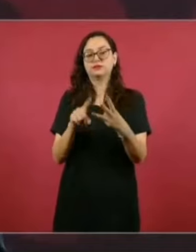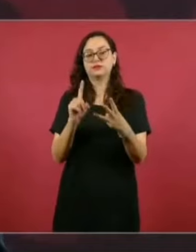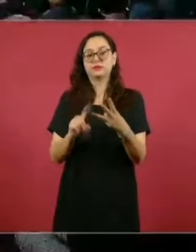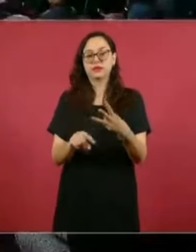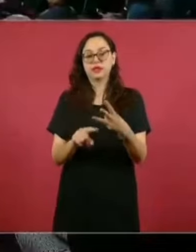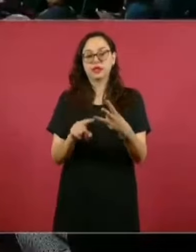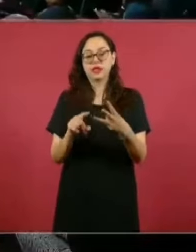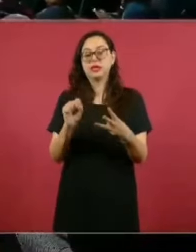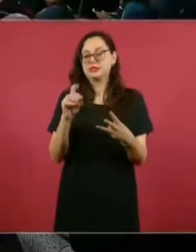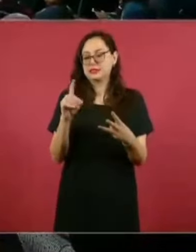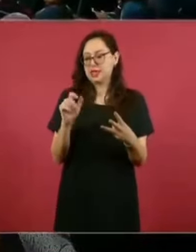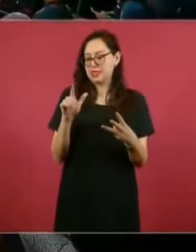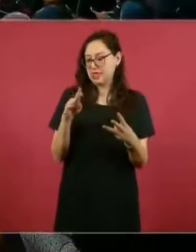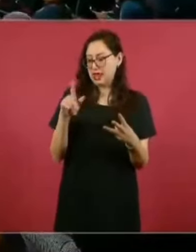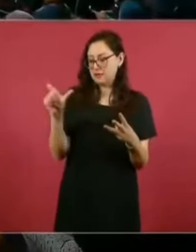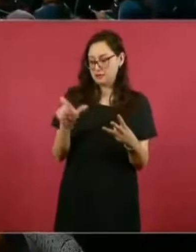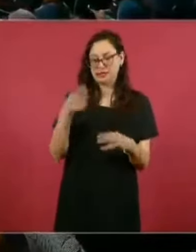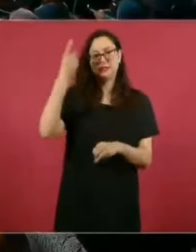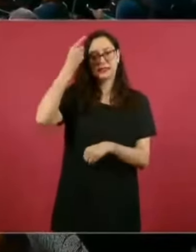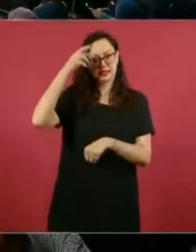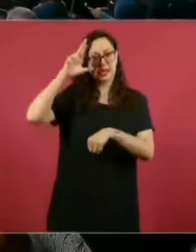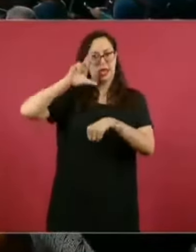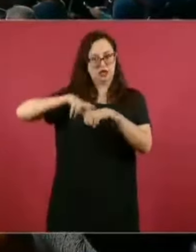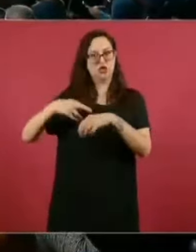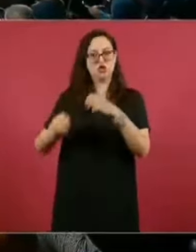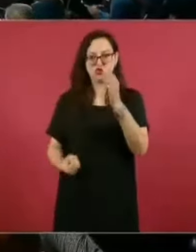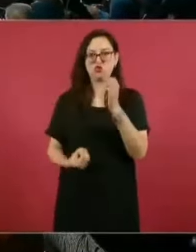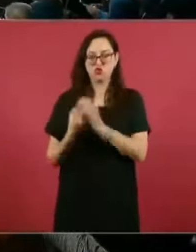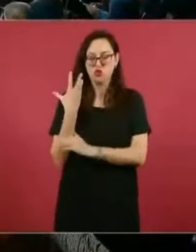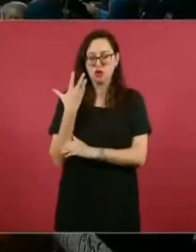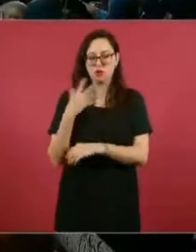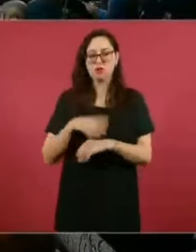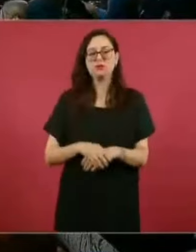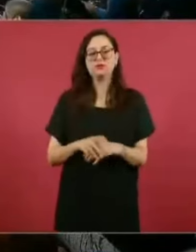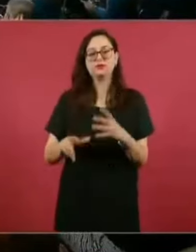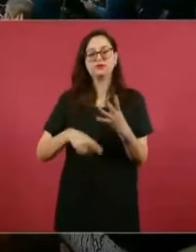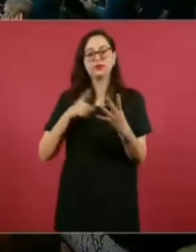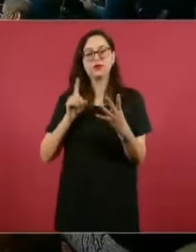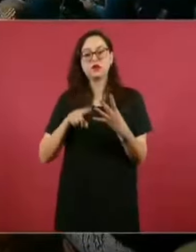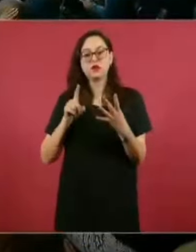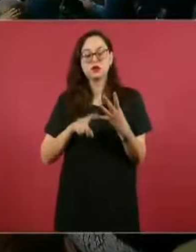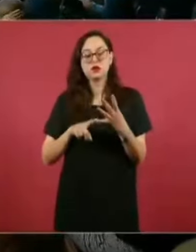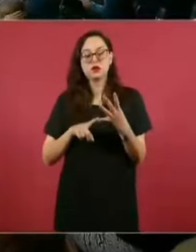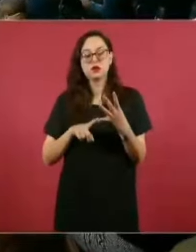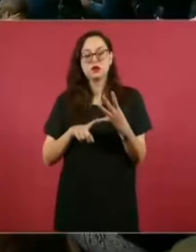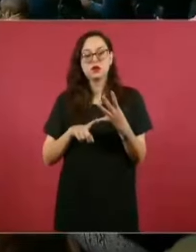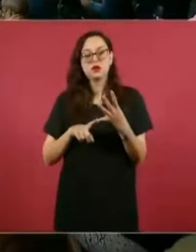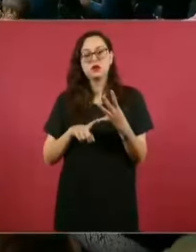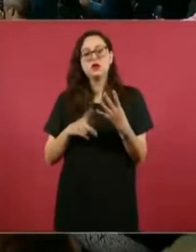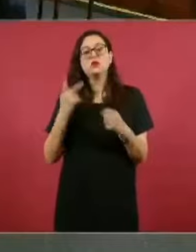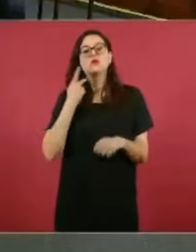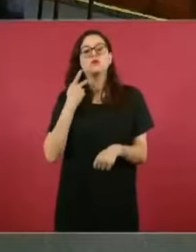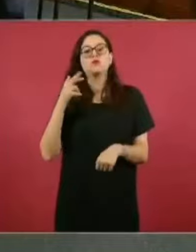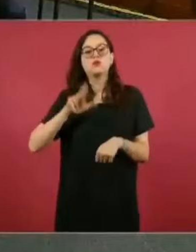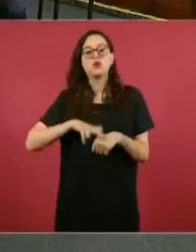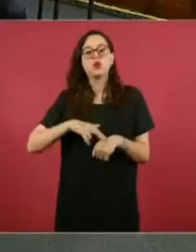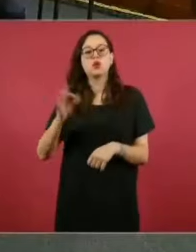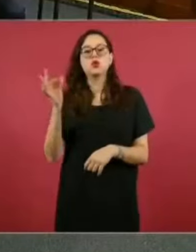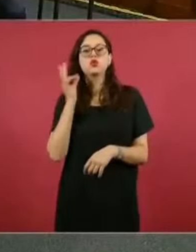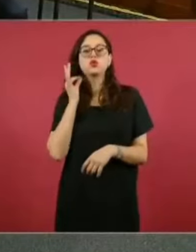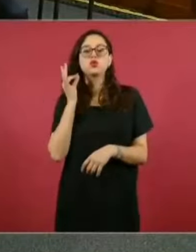general de Segalmex, Leónel Cota Montaña, y la procuradora fiscal de la federación,